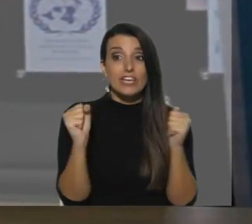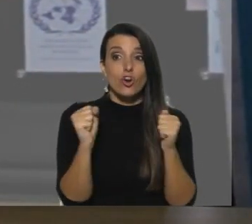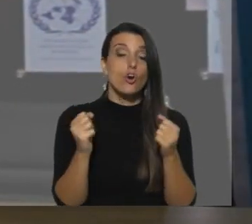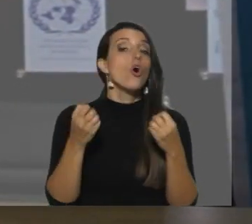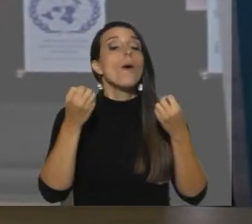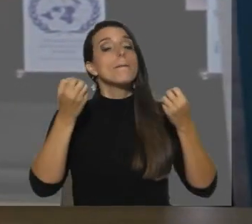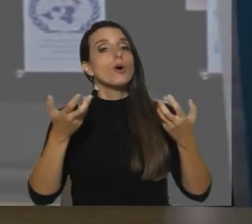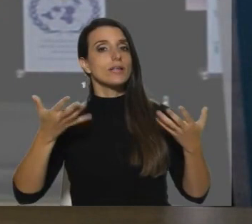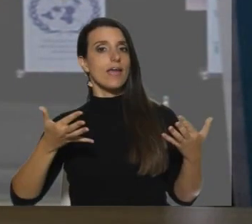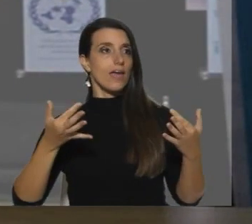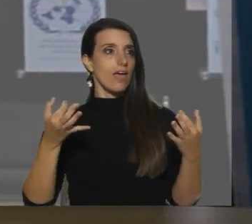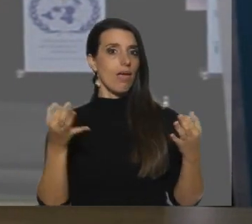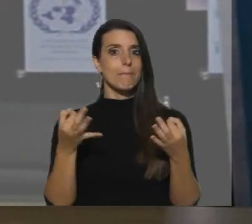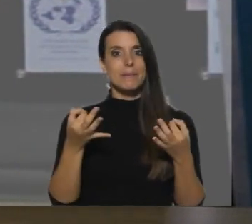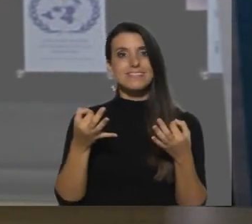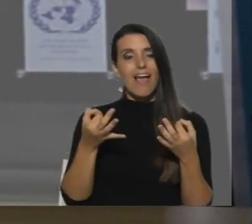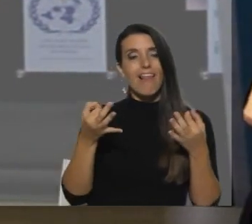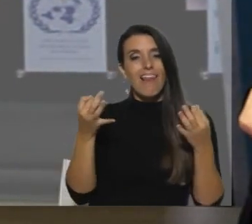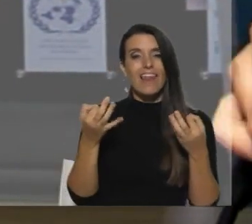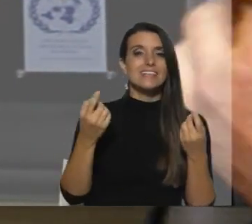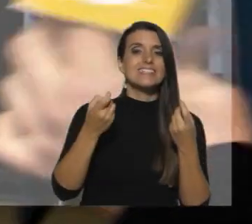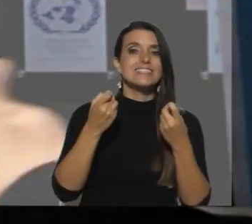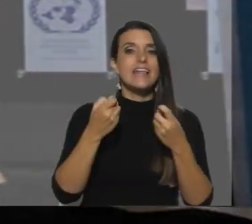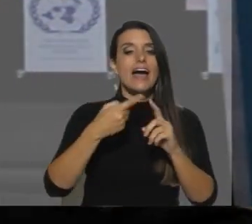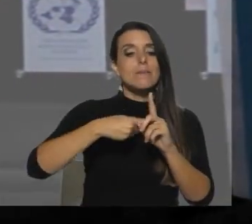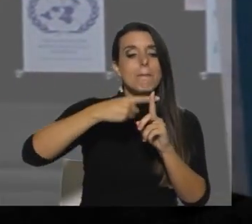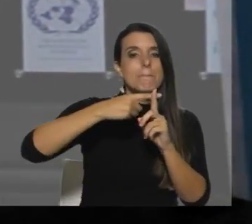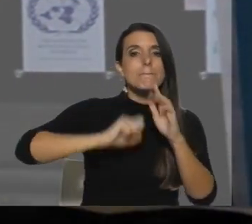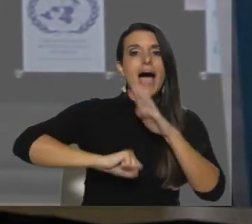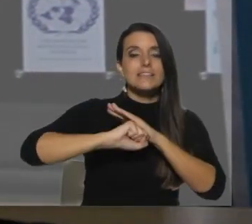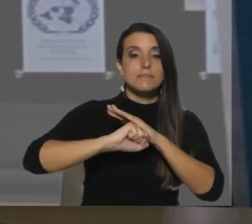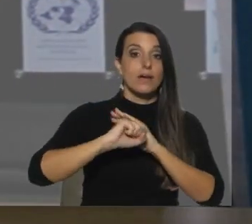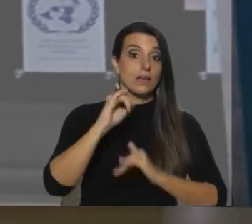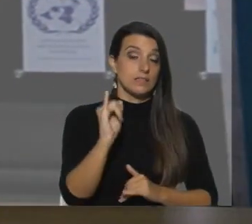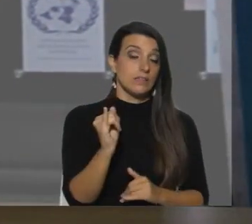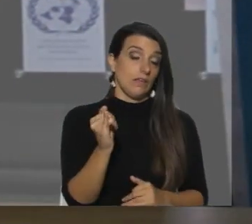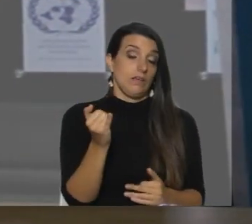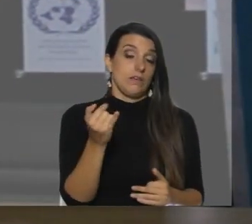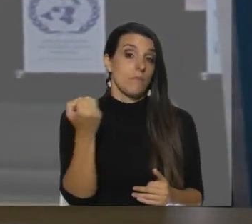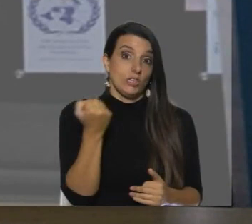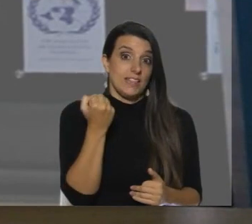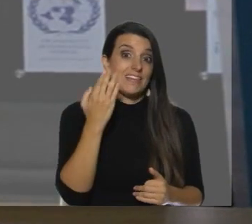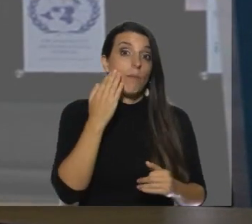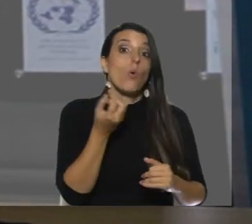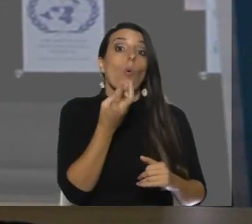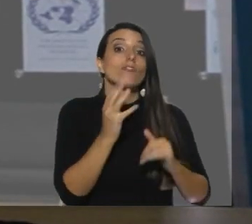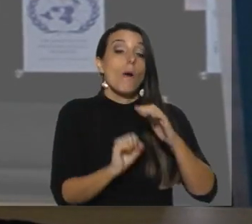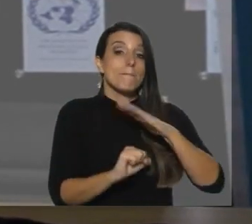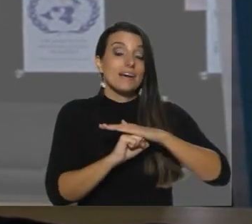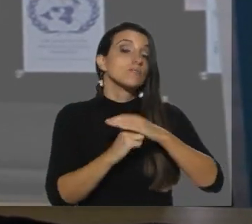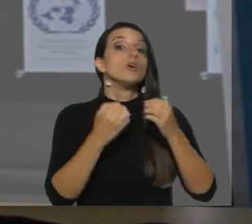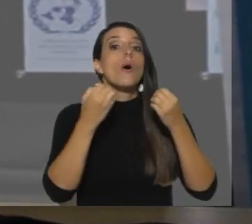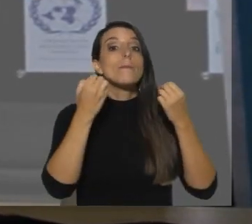especial interés tener presente las máximas? Exactamente, es especial interés ya que en realidad lo que sucede es que con estos